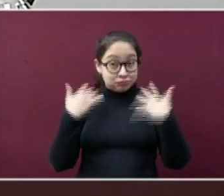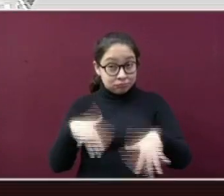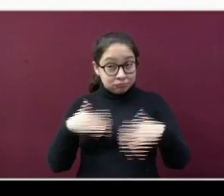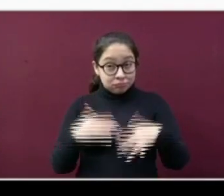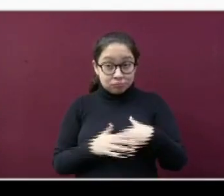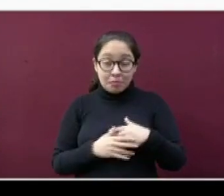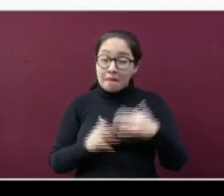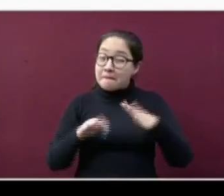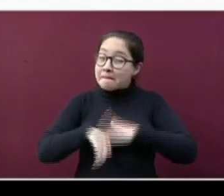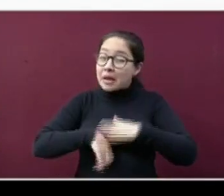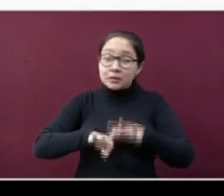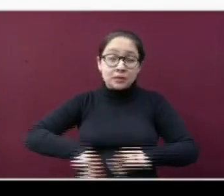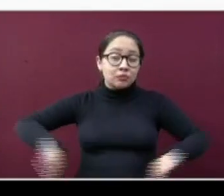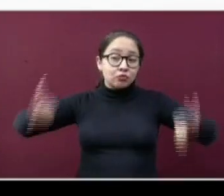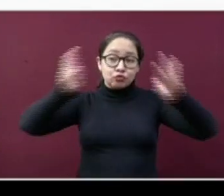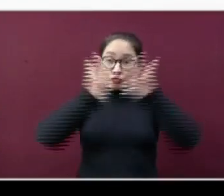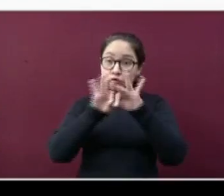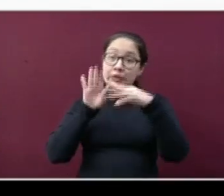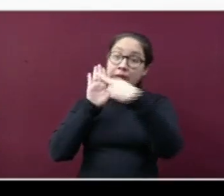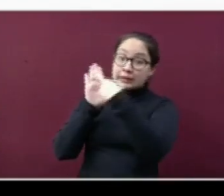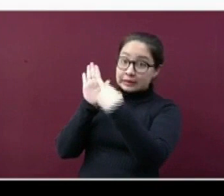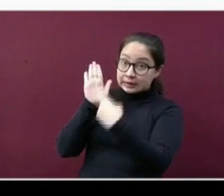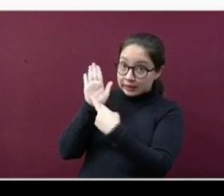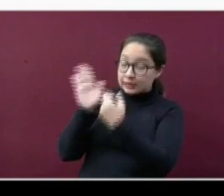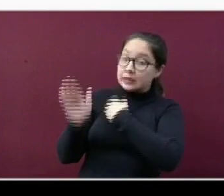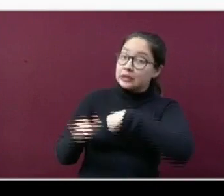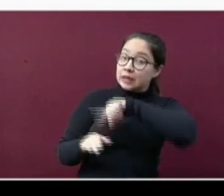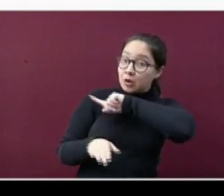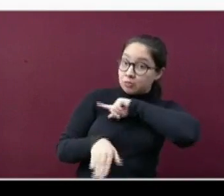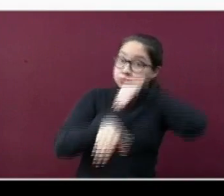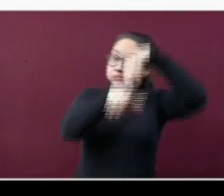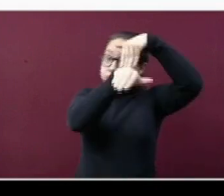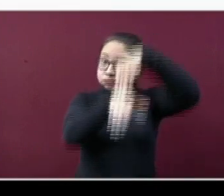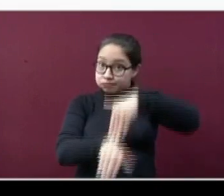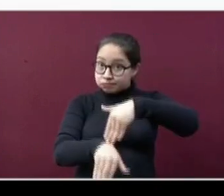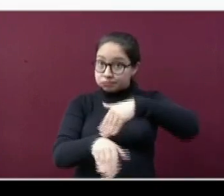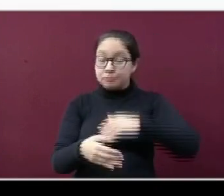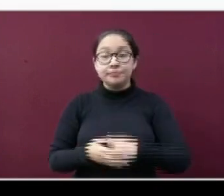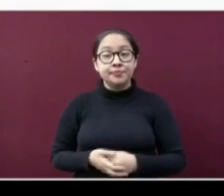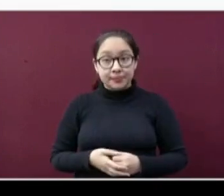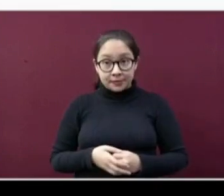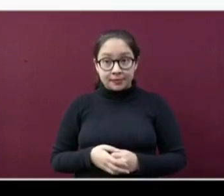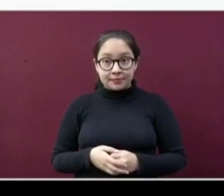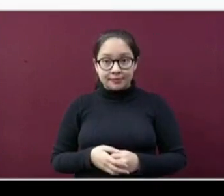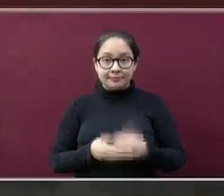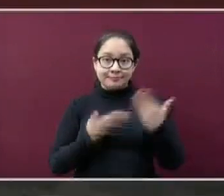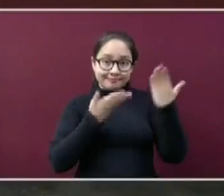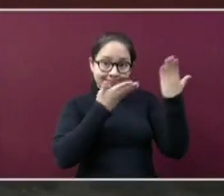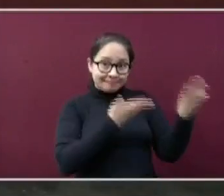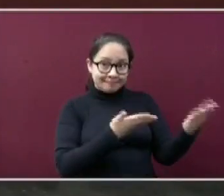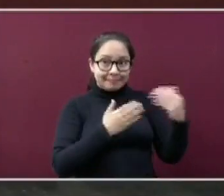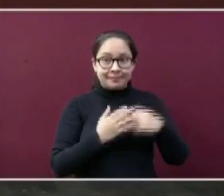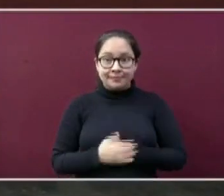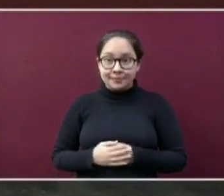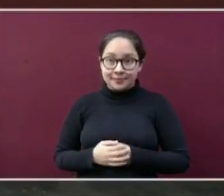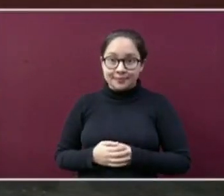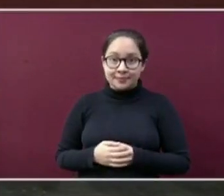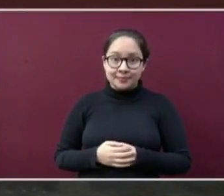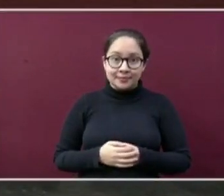atención, pero sobre todo a no aflojar las medidas de protección sanitaria. Adelante, doctor Espejo.